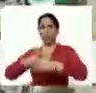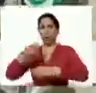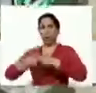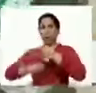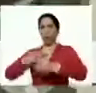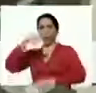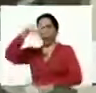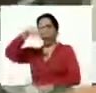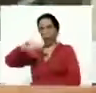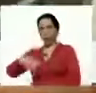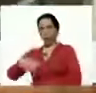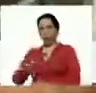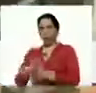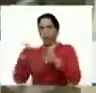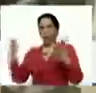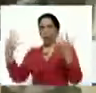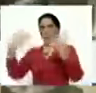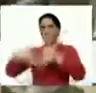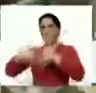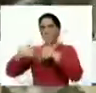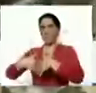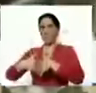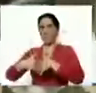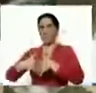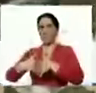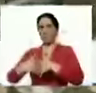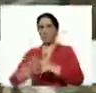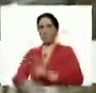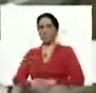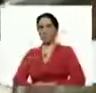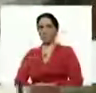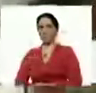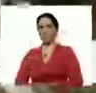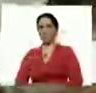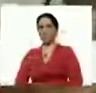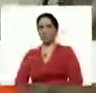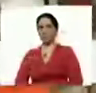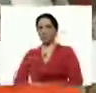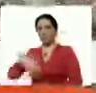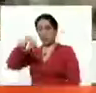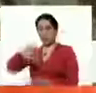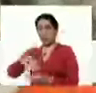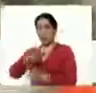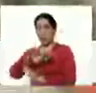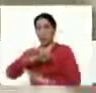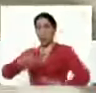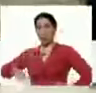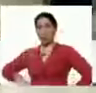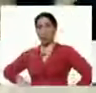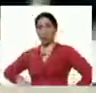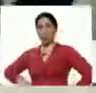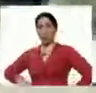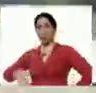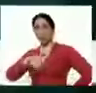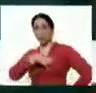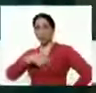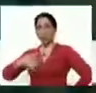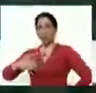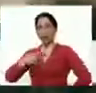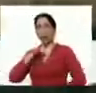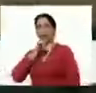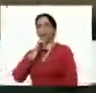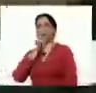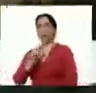gran planta, en este complejo industrial en el estado portuguesa. Quiero destacar